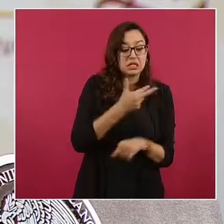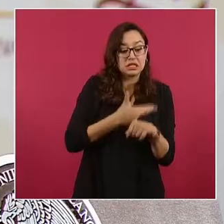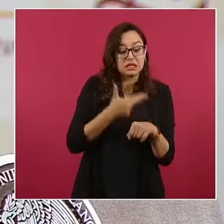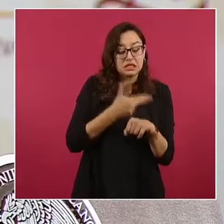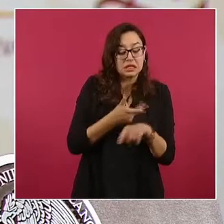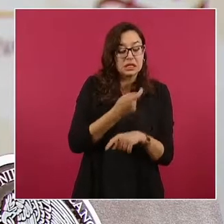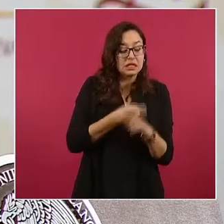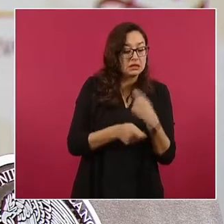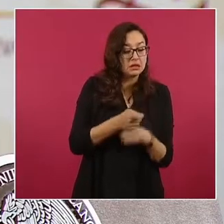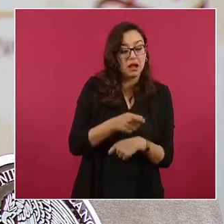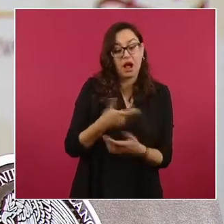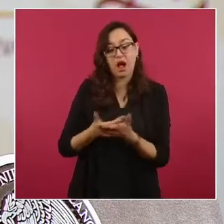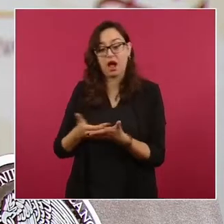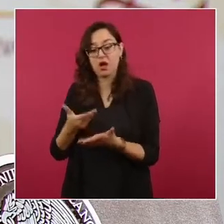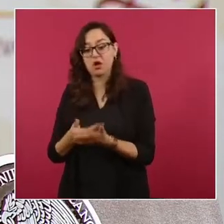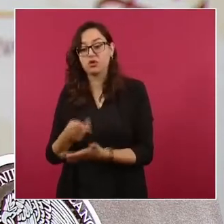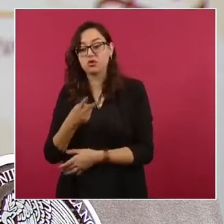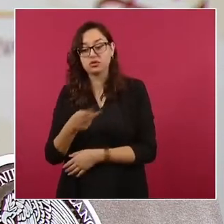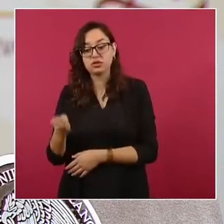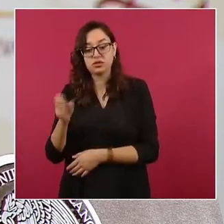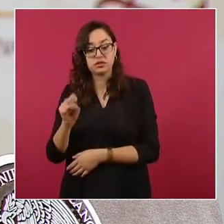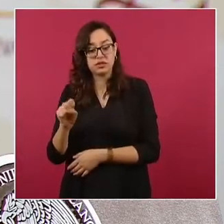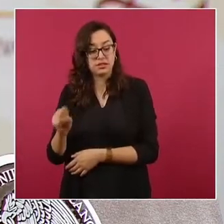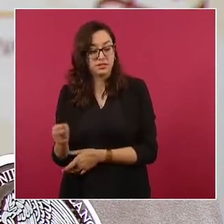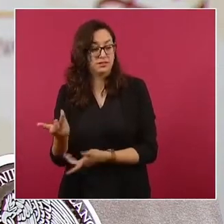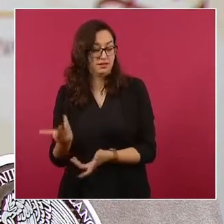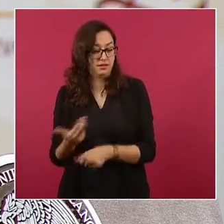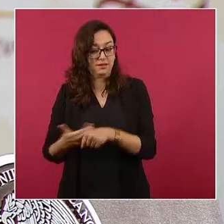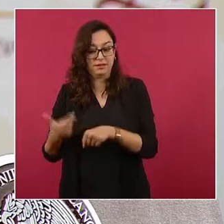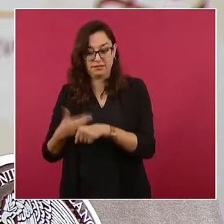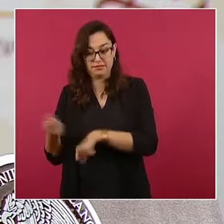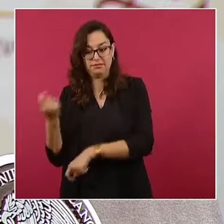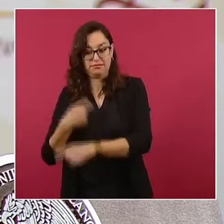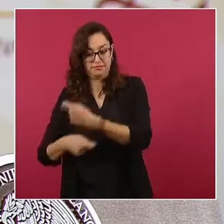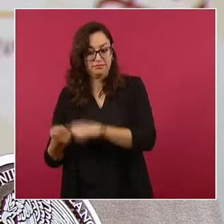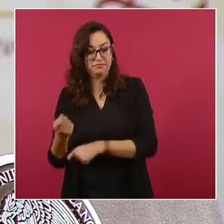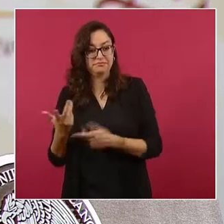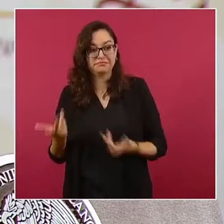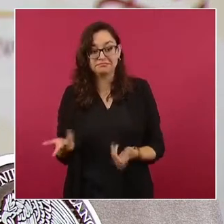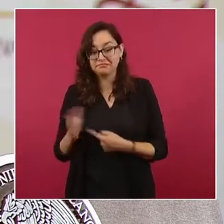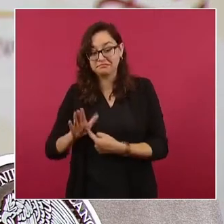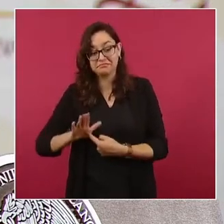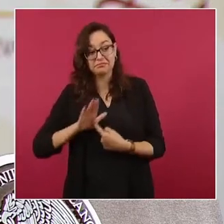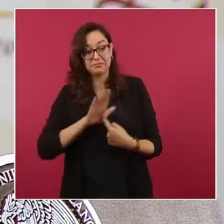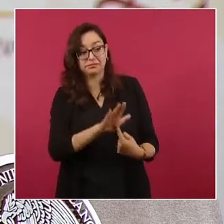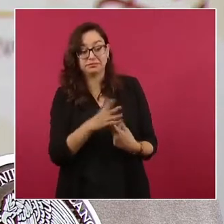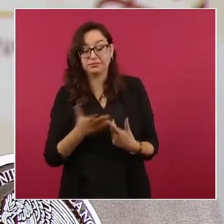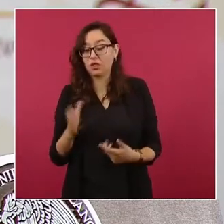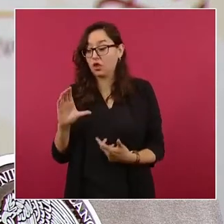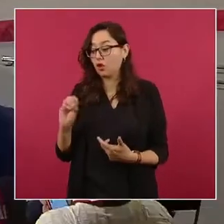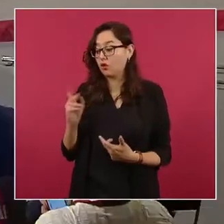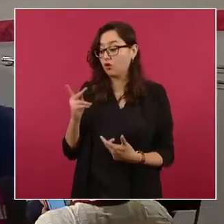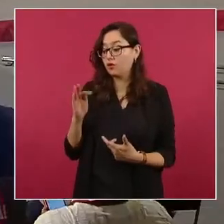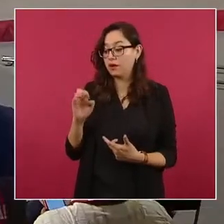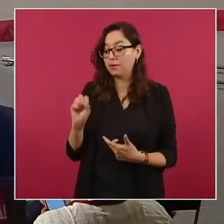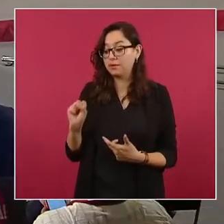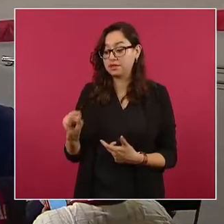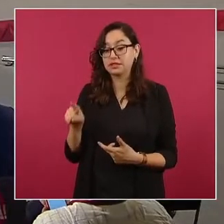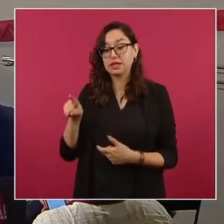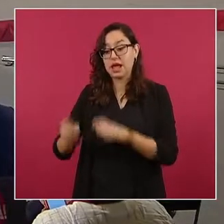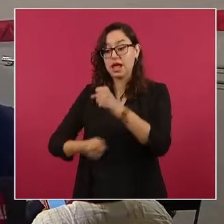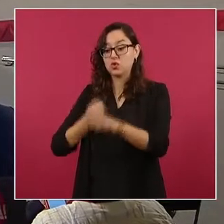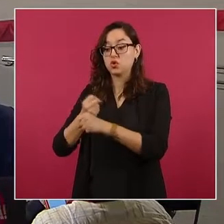autorizaciones. Contrario a lo que afirma Aguilar, los trámites atendidos en 2022